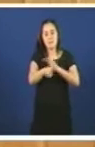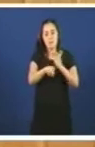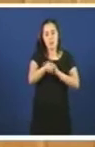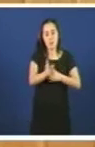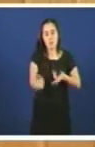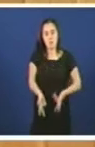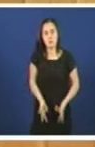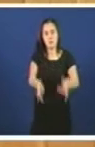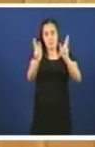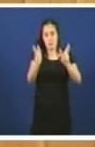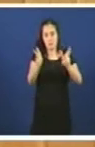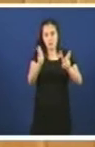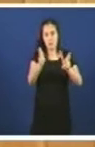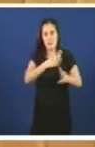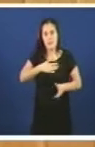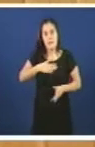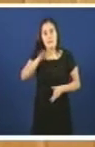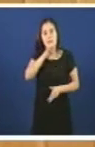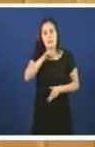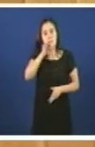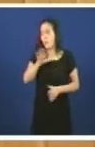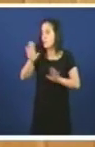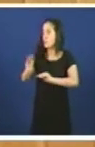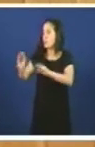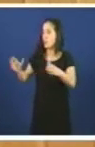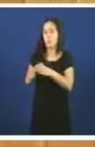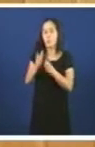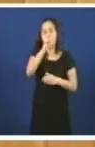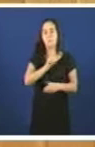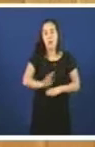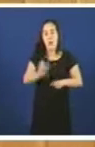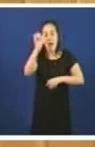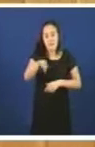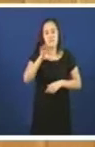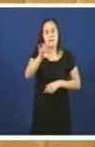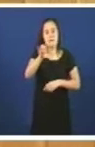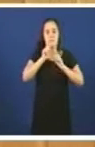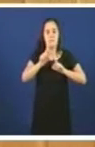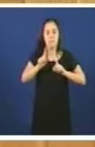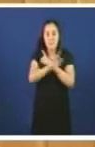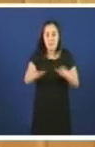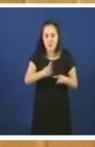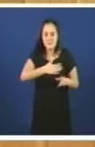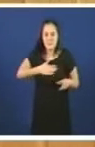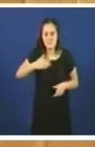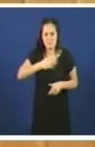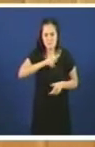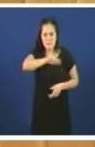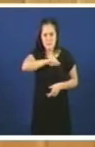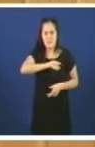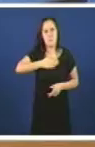e voste escalaron porque is da igual aquí neste país discrimínase a xente que intenta vivir en galego e vostes calan porque son